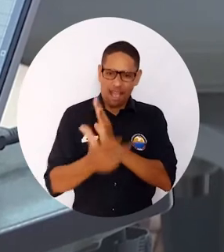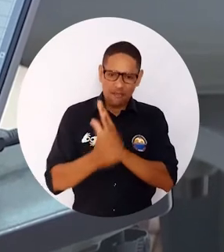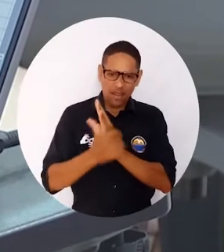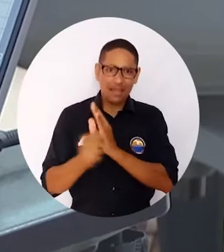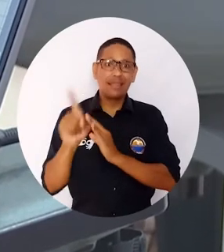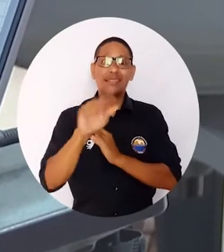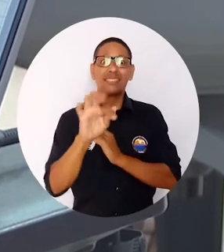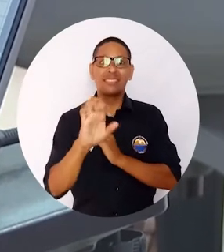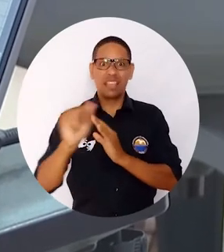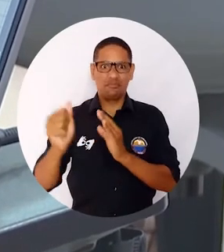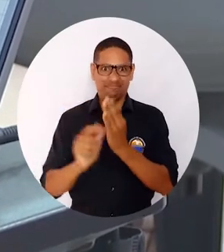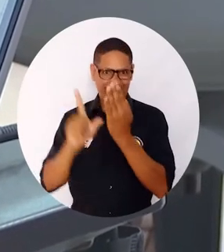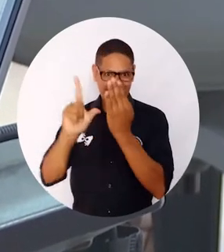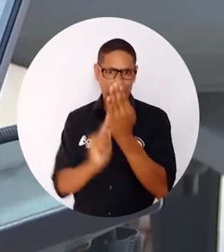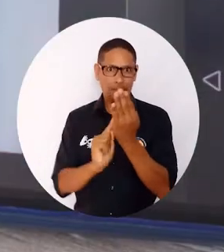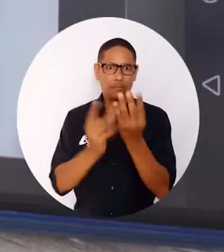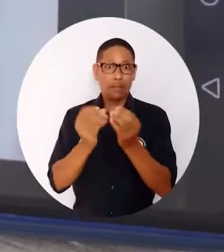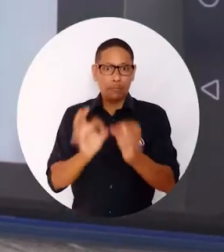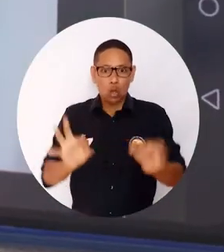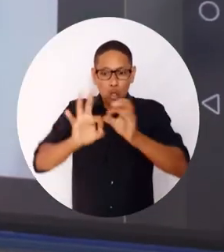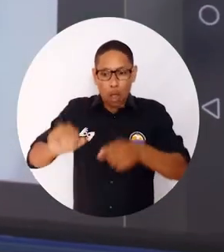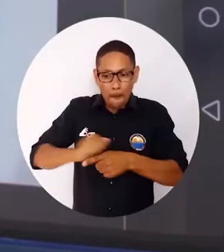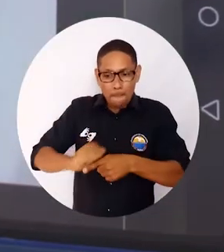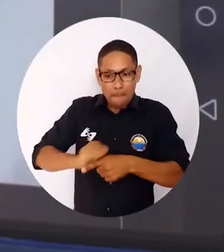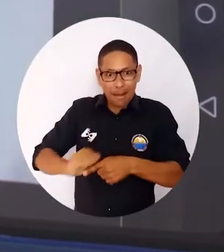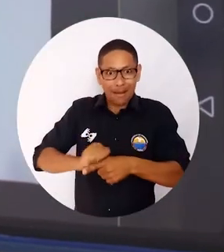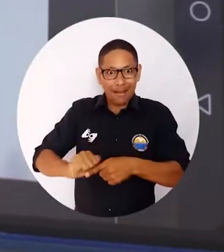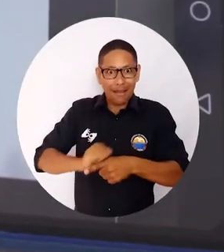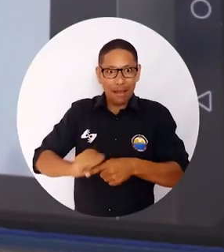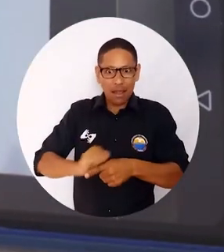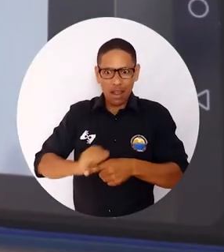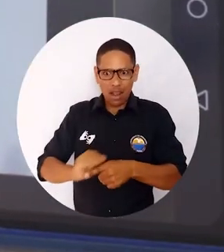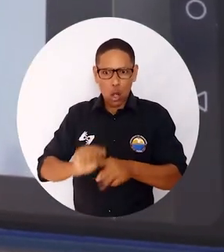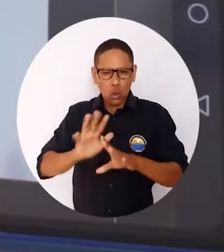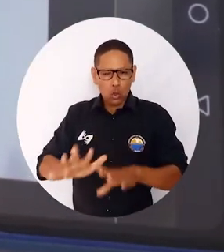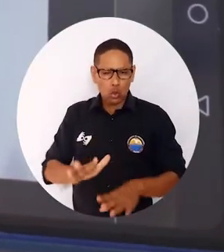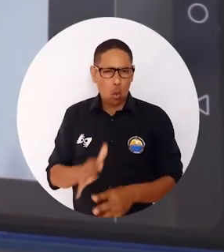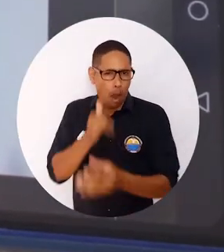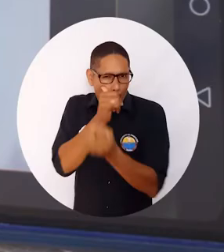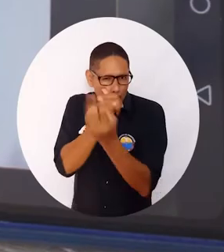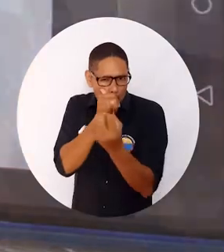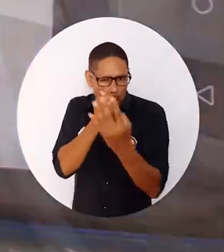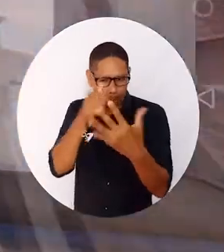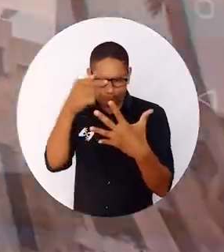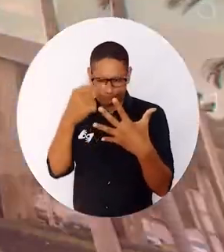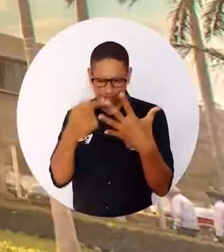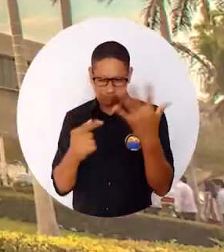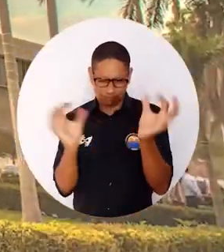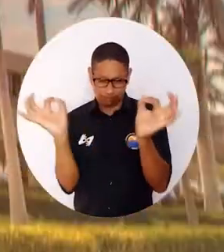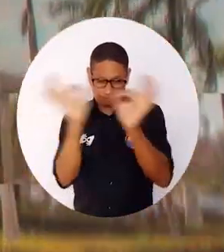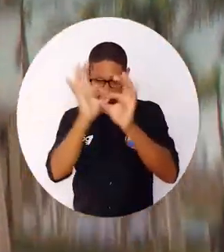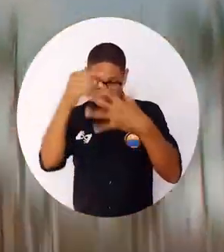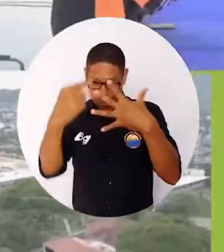habilidades STEAM, con el fin de fortalecer la práctica pedagógica de los educadores desde diversos enfoques.